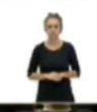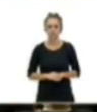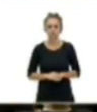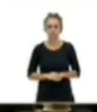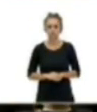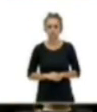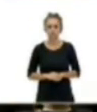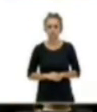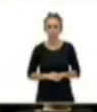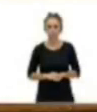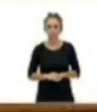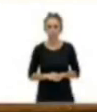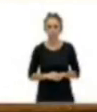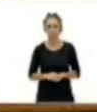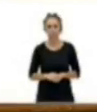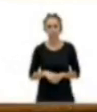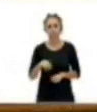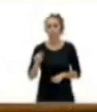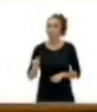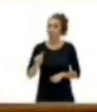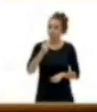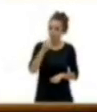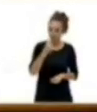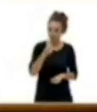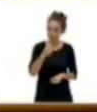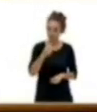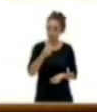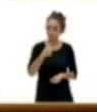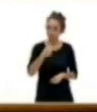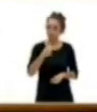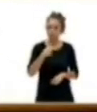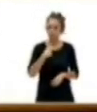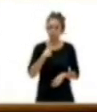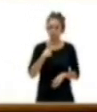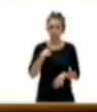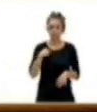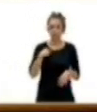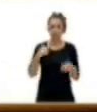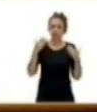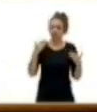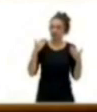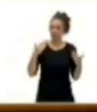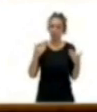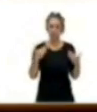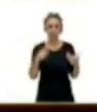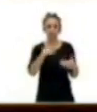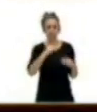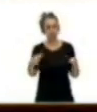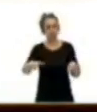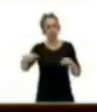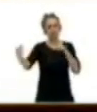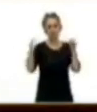En primer lugar, celebro que finalmente podamos debatir públicamente. La pena es que este espíritu